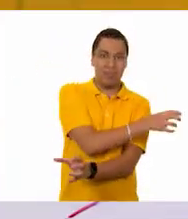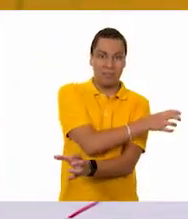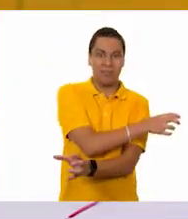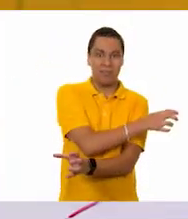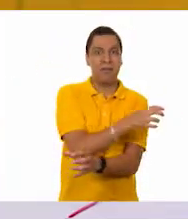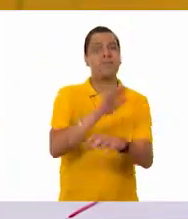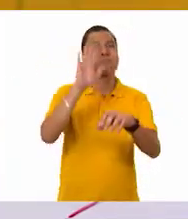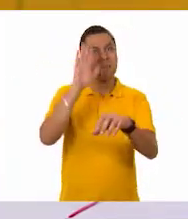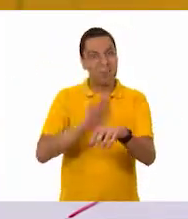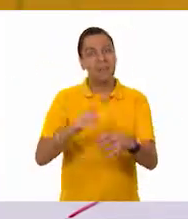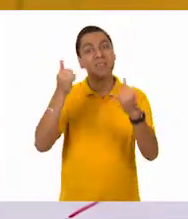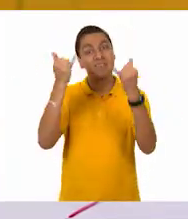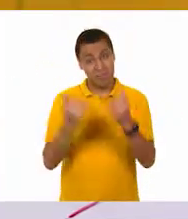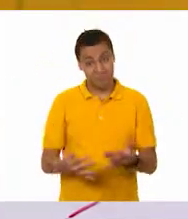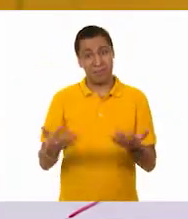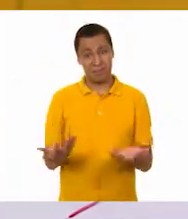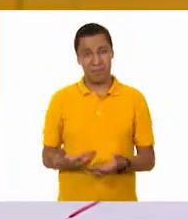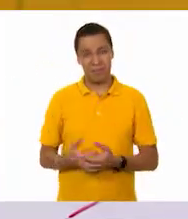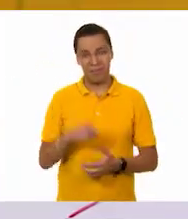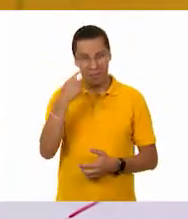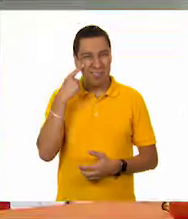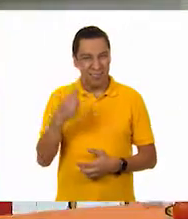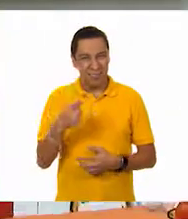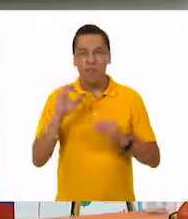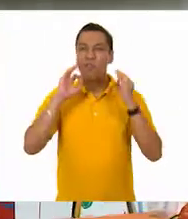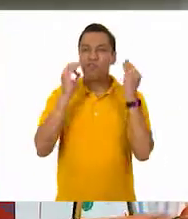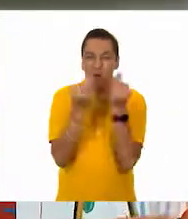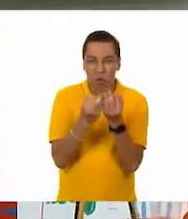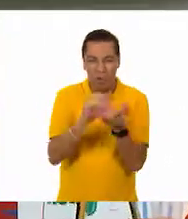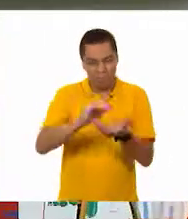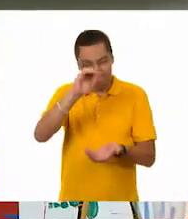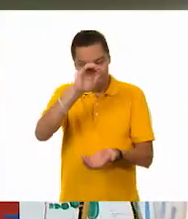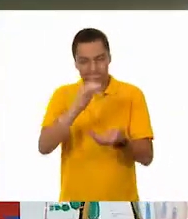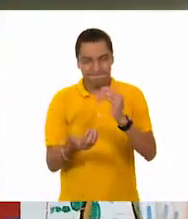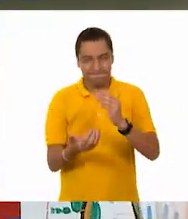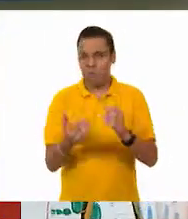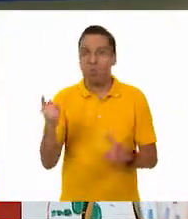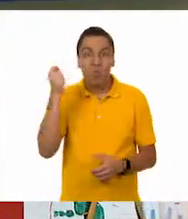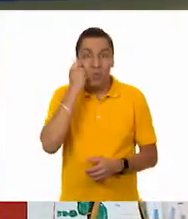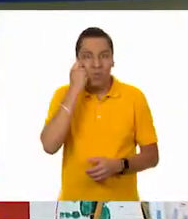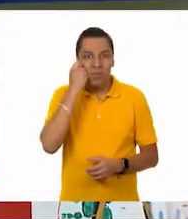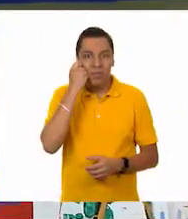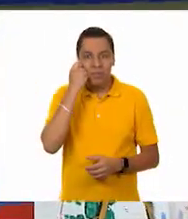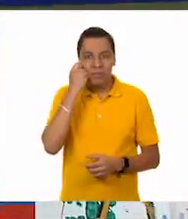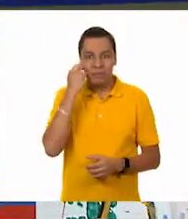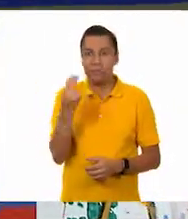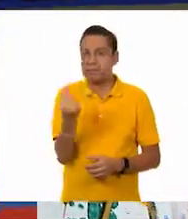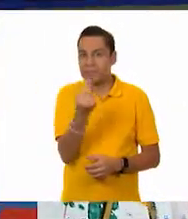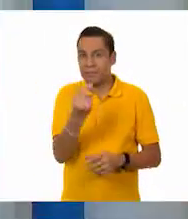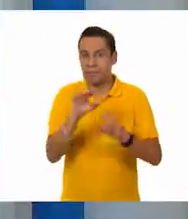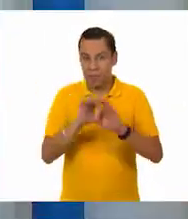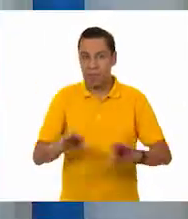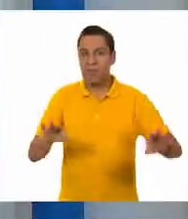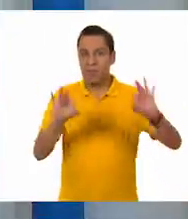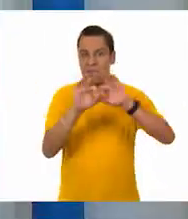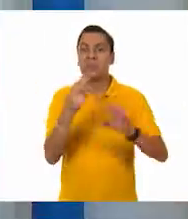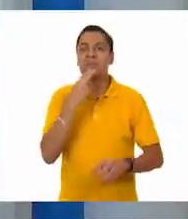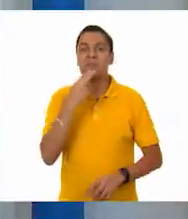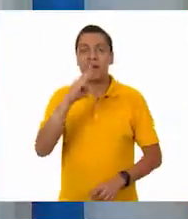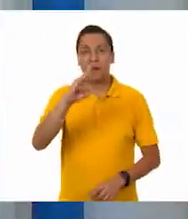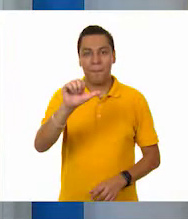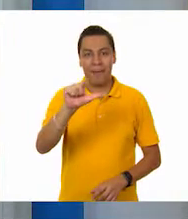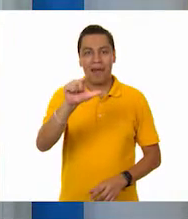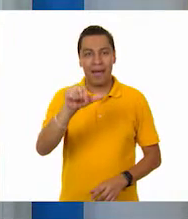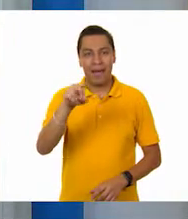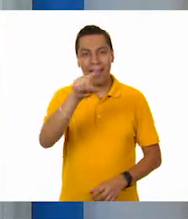acá. Es el más pesado. Es el más pesado. Ok, muy bien, Oscar. Tino, ahora, ¿qué nos toca comparar las medidas? ¿Calabaza con